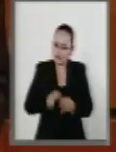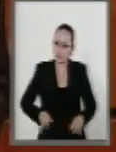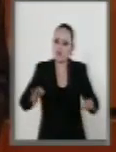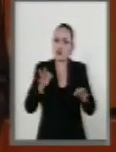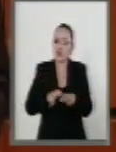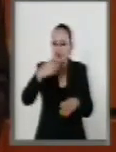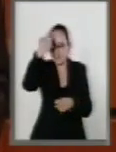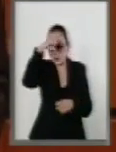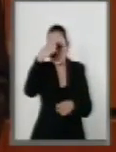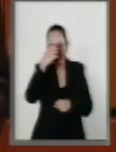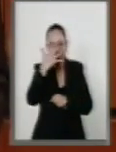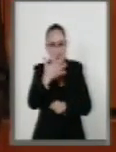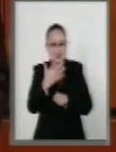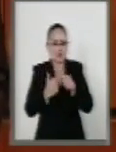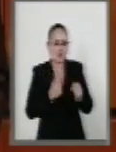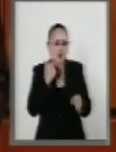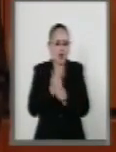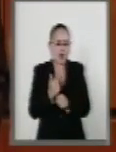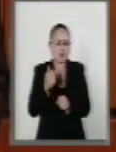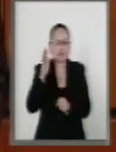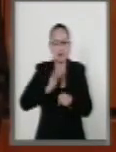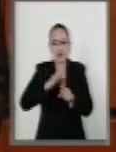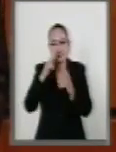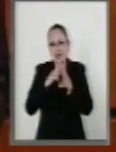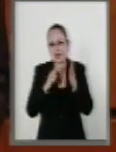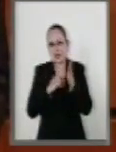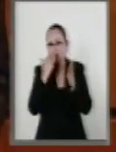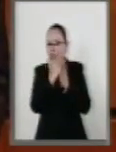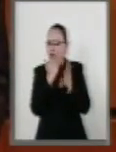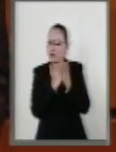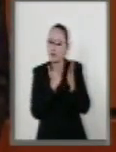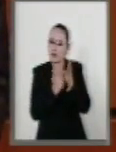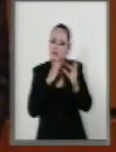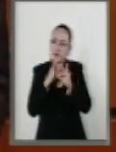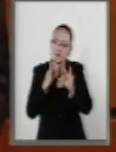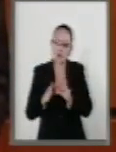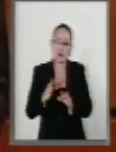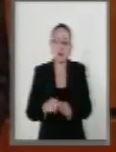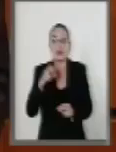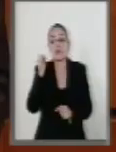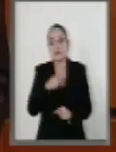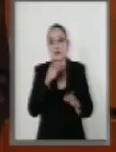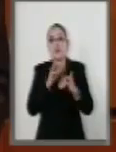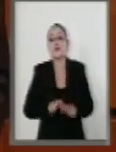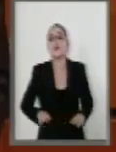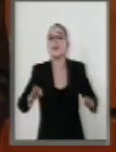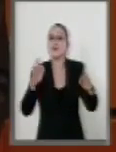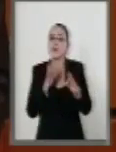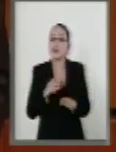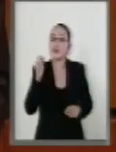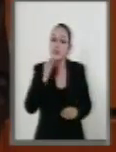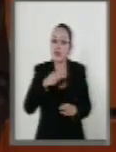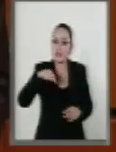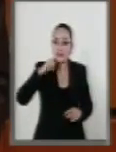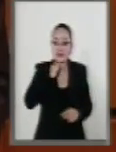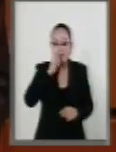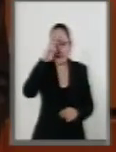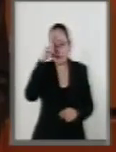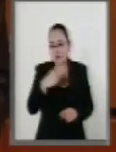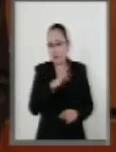marca de cinco años y los demás requisitos legales, también es muy importante buscar que este Senado